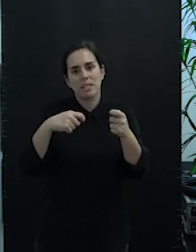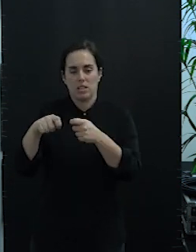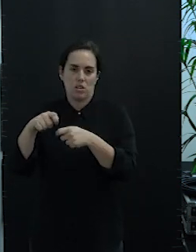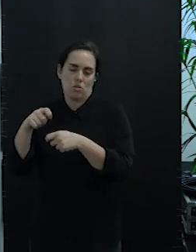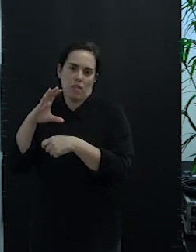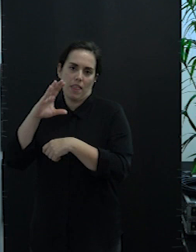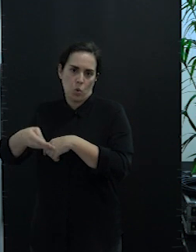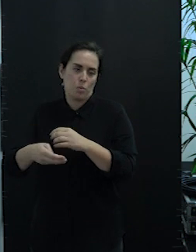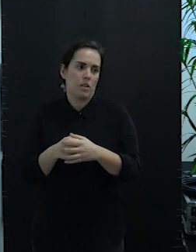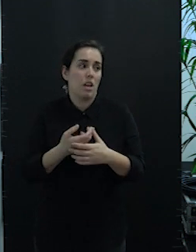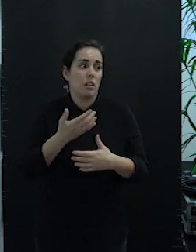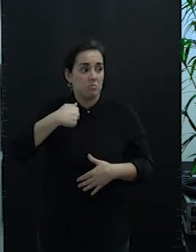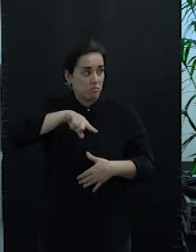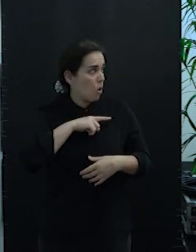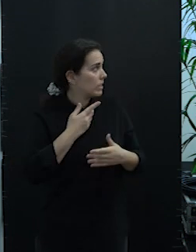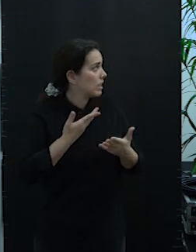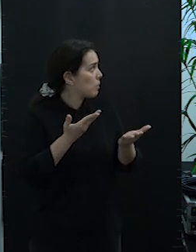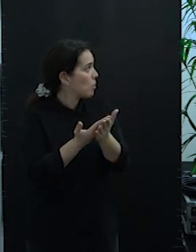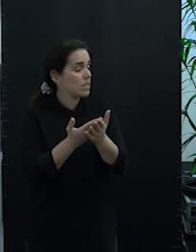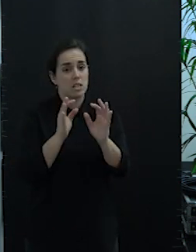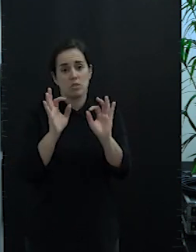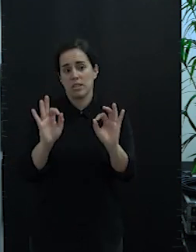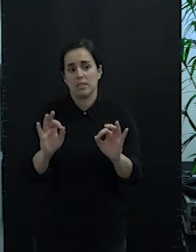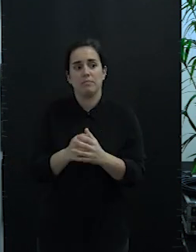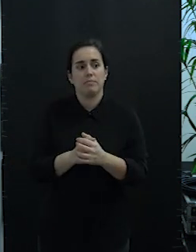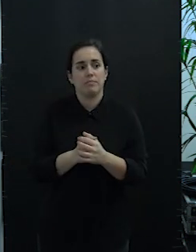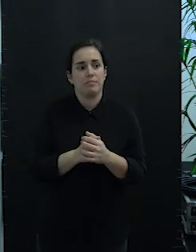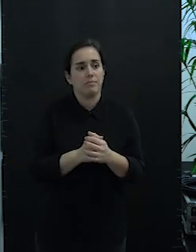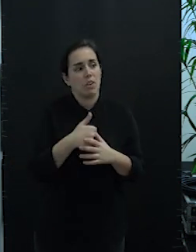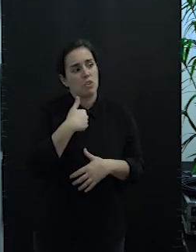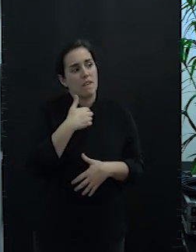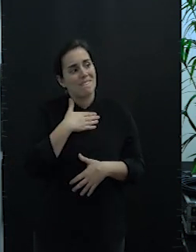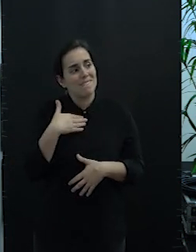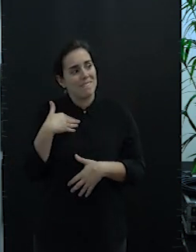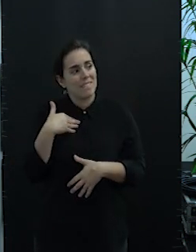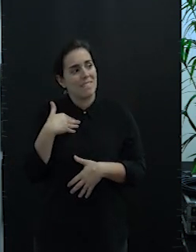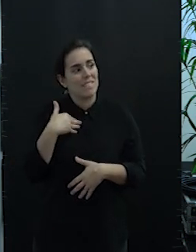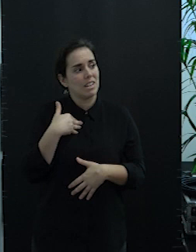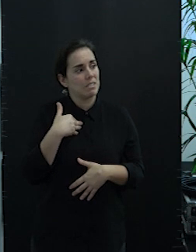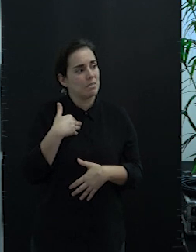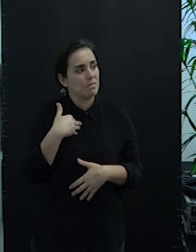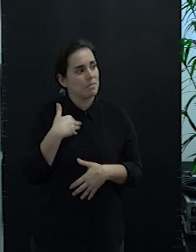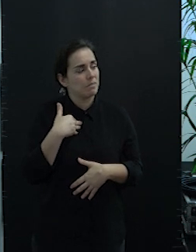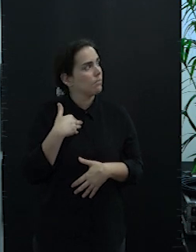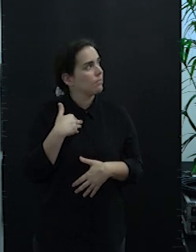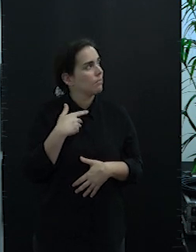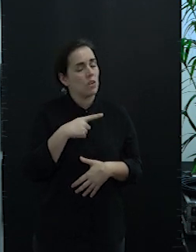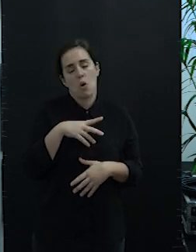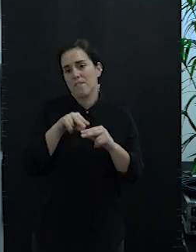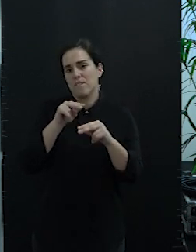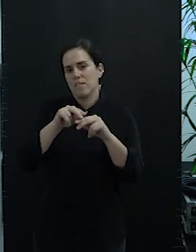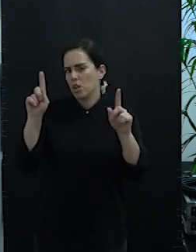Esas son nuestras propuestas y bueno yo quería ahora poner este cortito vídeo